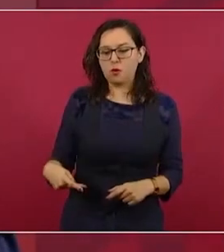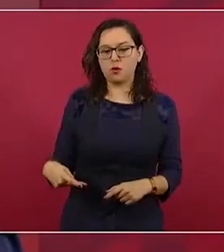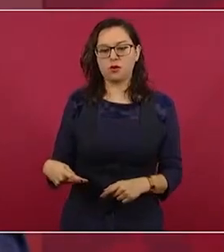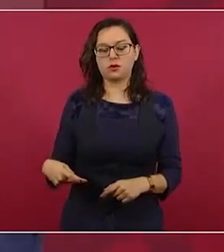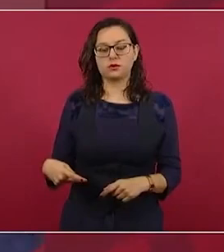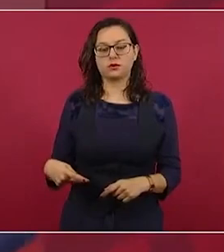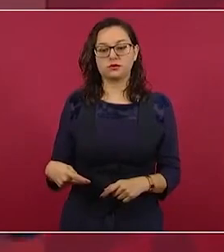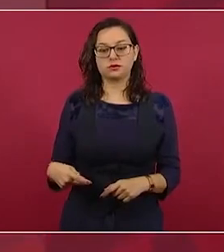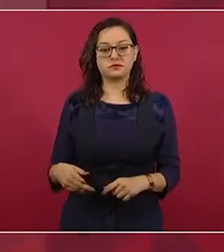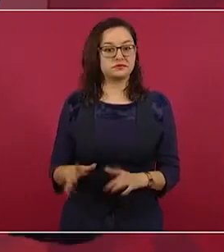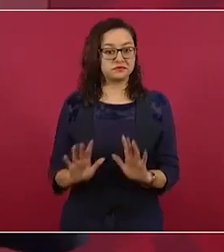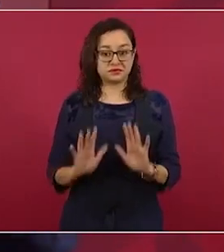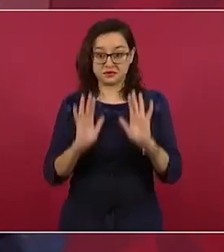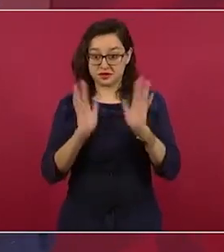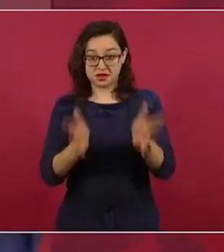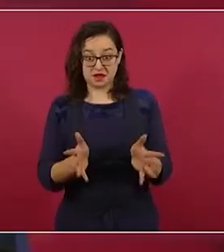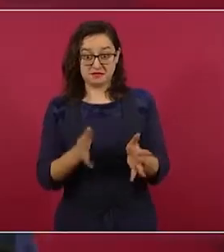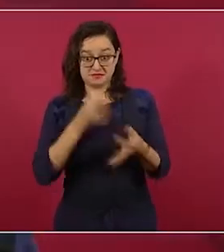Así de claro.